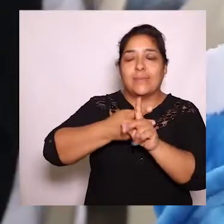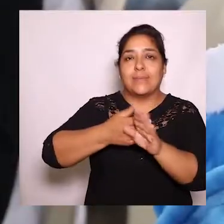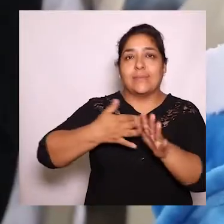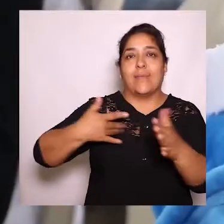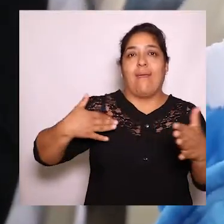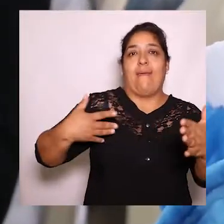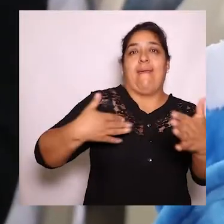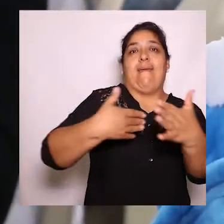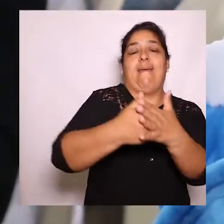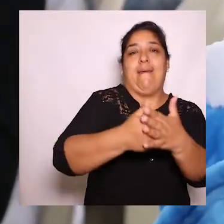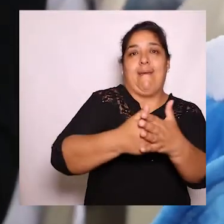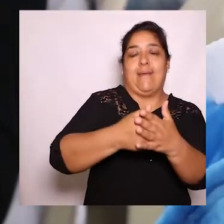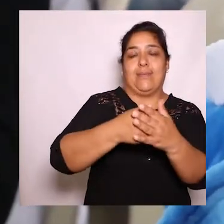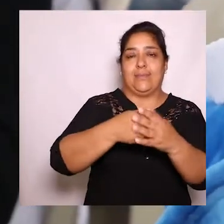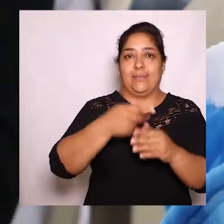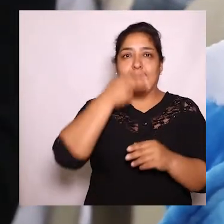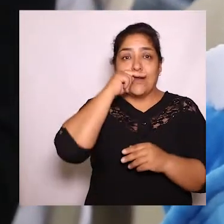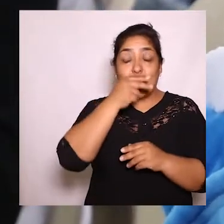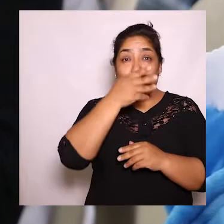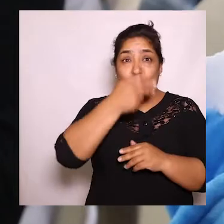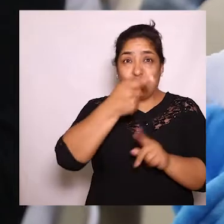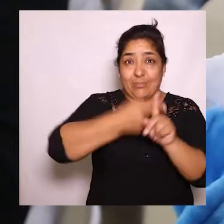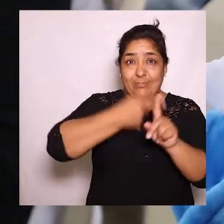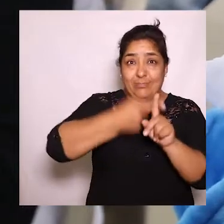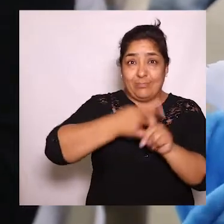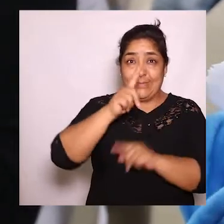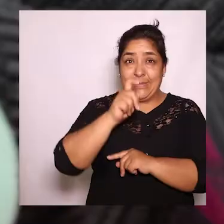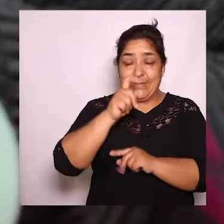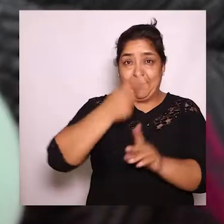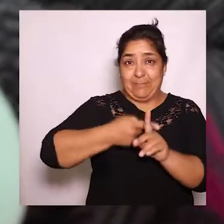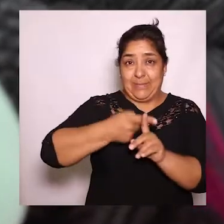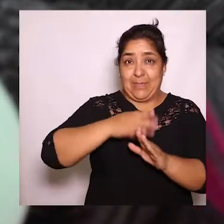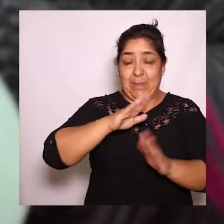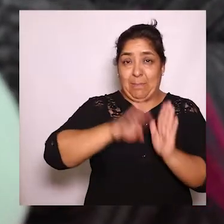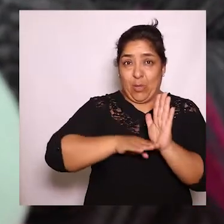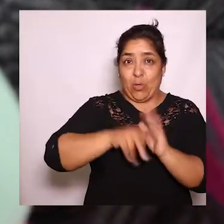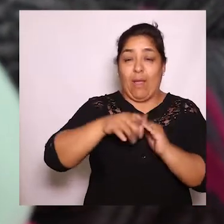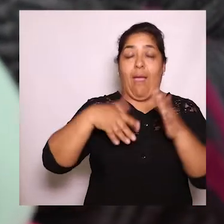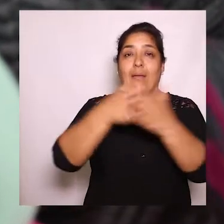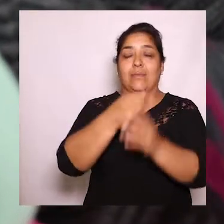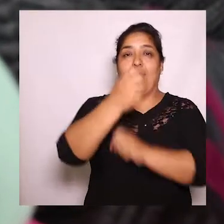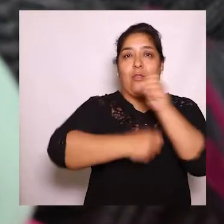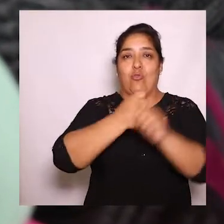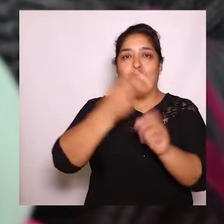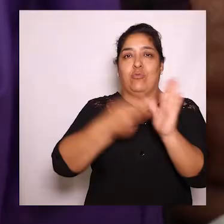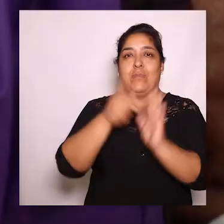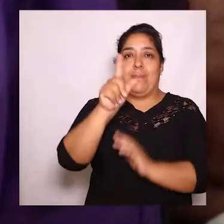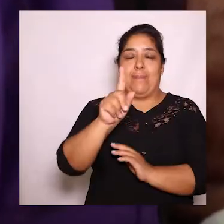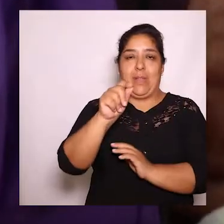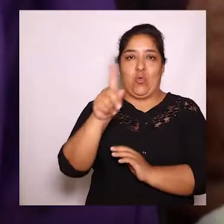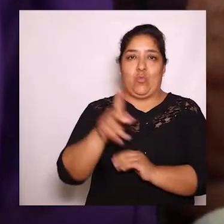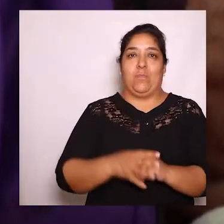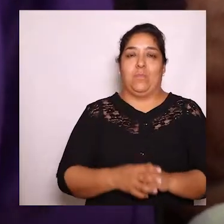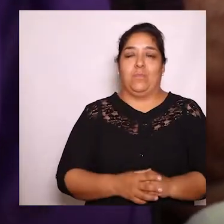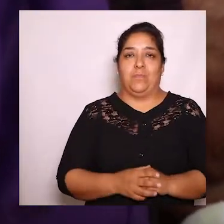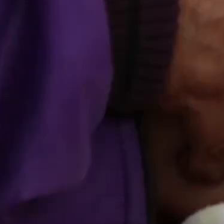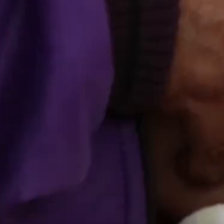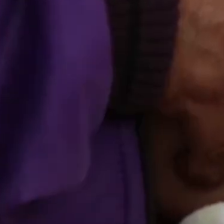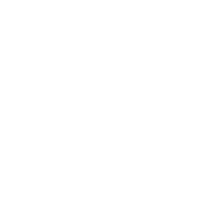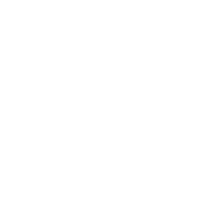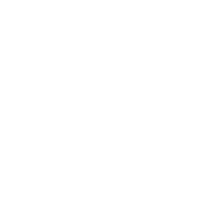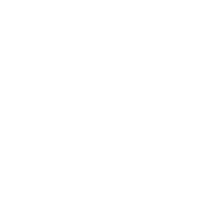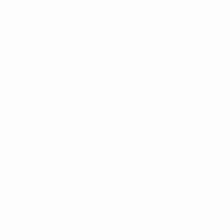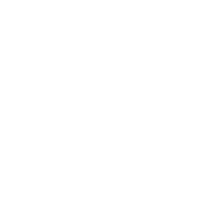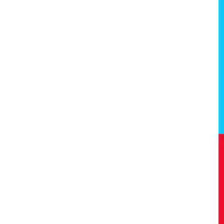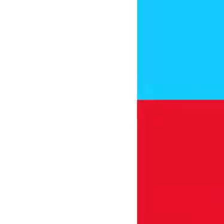la meta es incrementar en dos meses la duración de la lactancia materna en niños y niñas menores de seis meses hasta el año 2021.